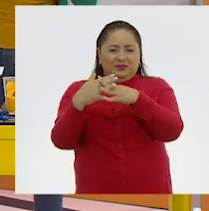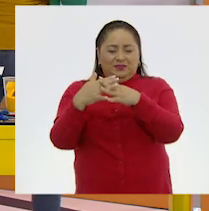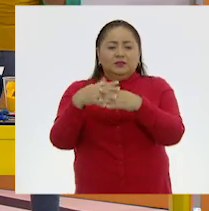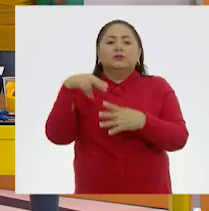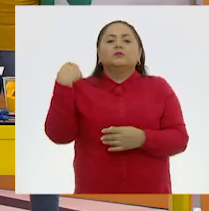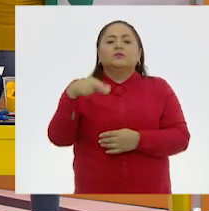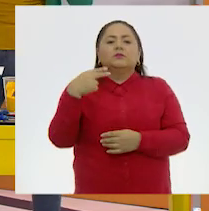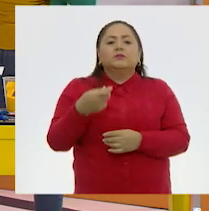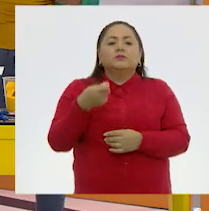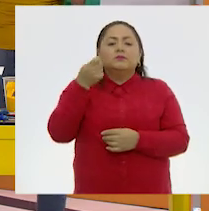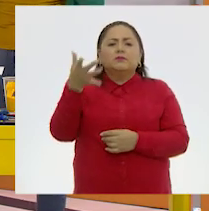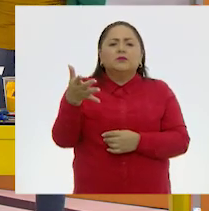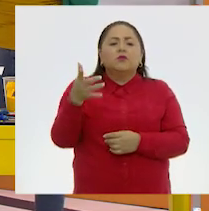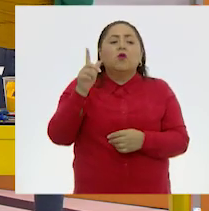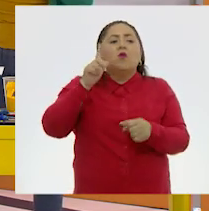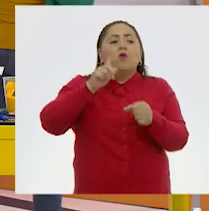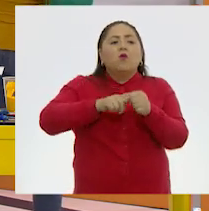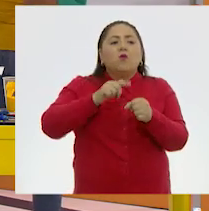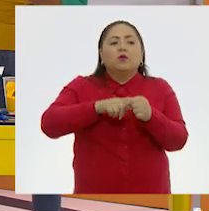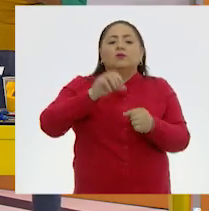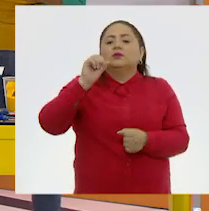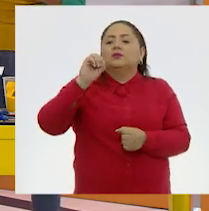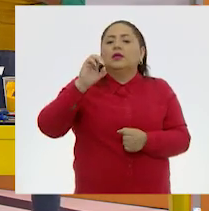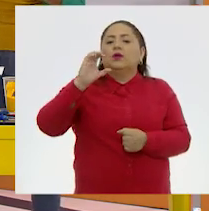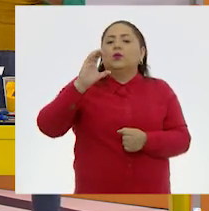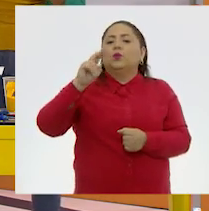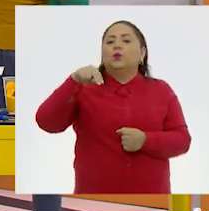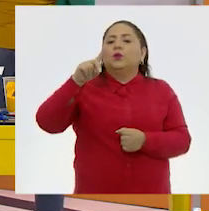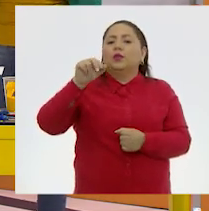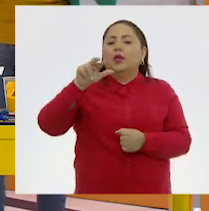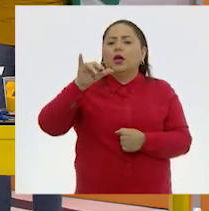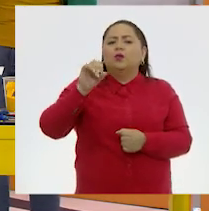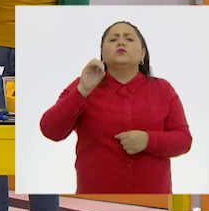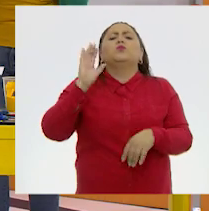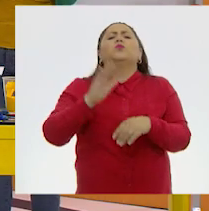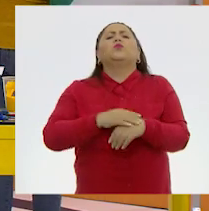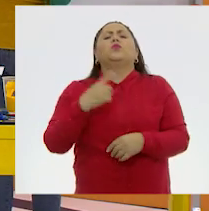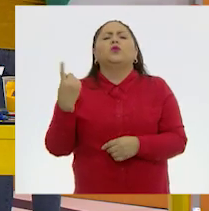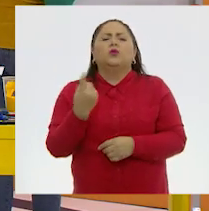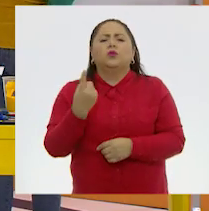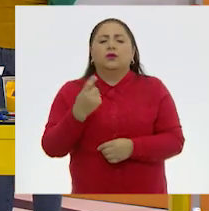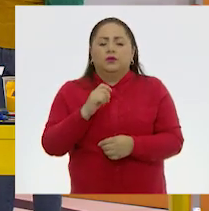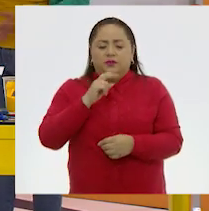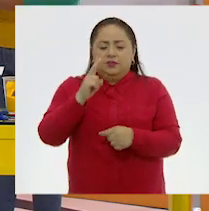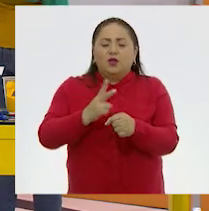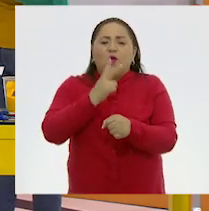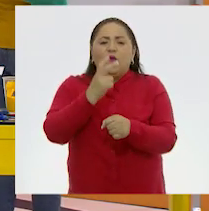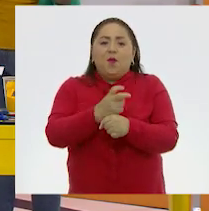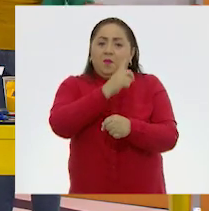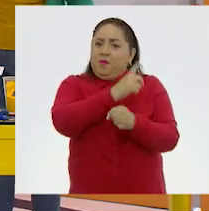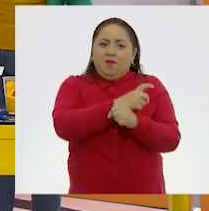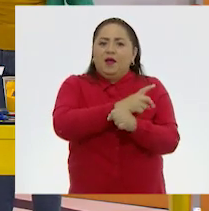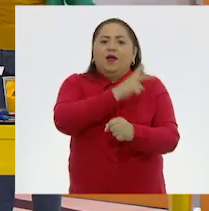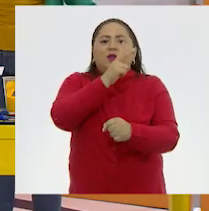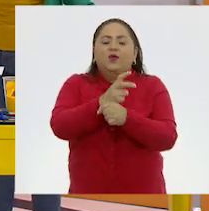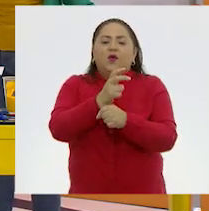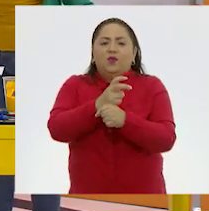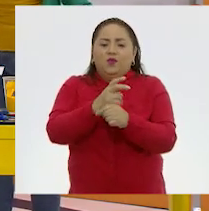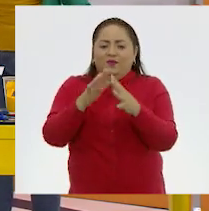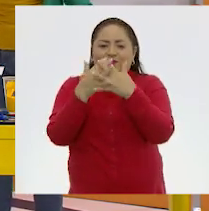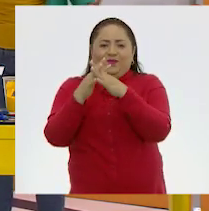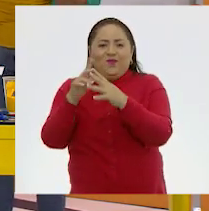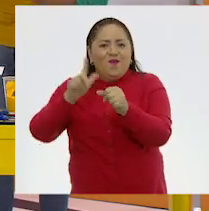les vamos a llamar secundarios. Muy bien. Porque son los segundos que salen a partir de los